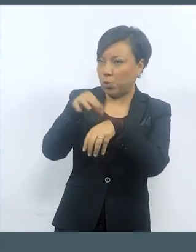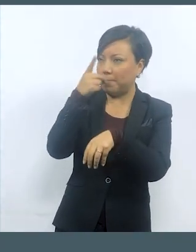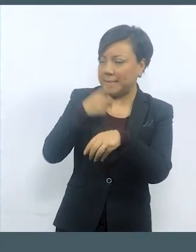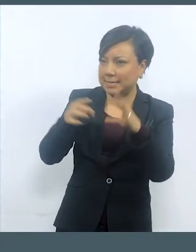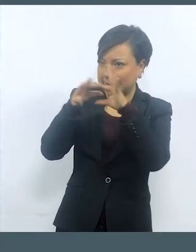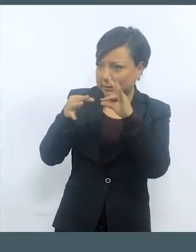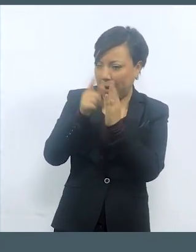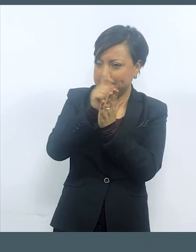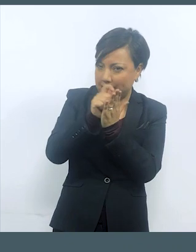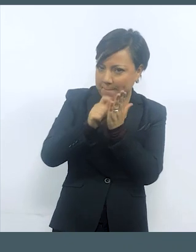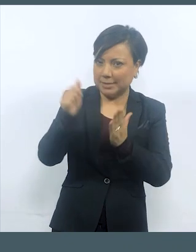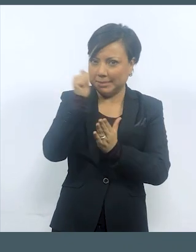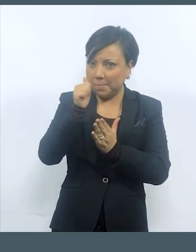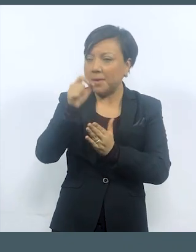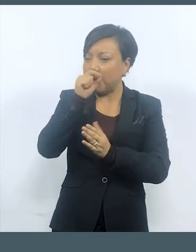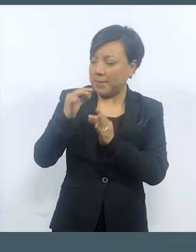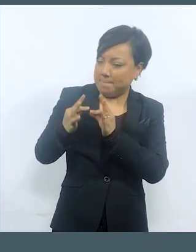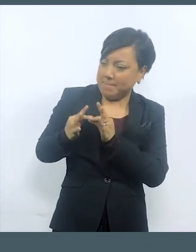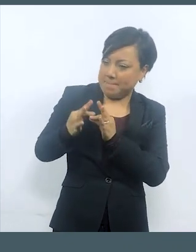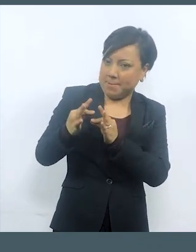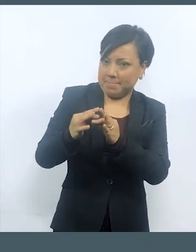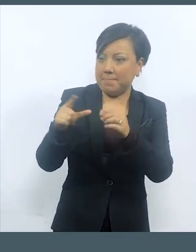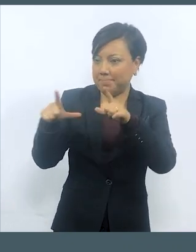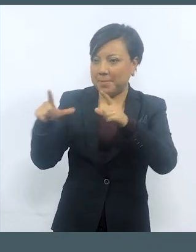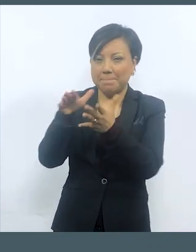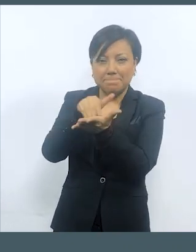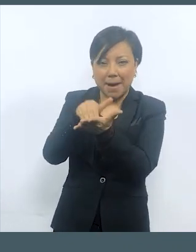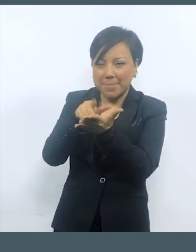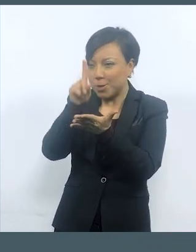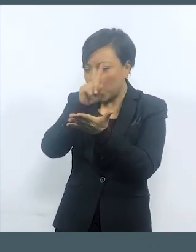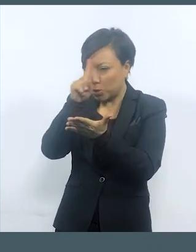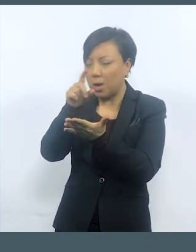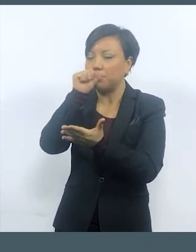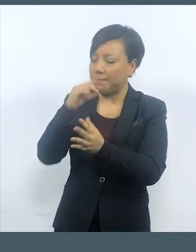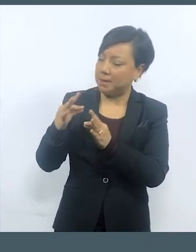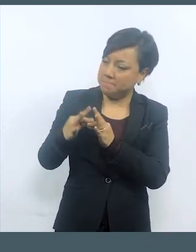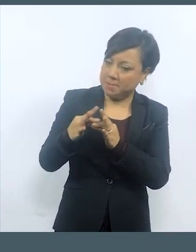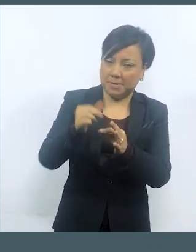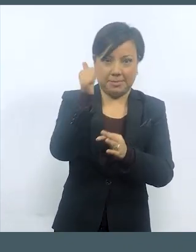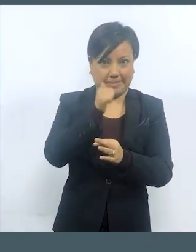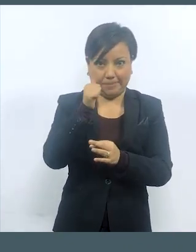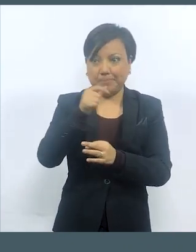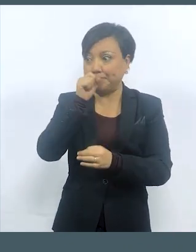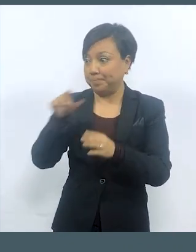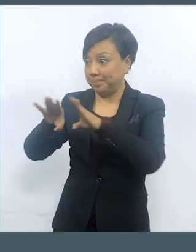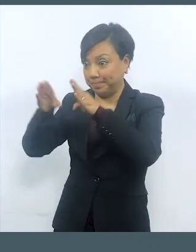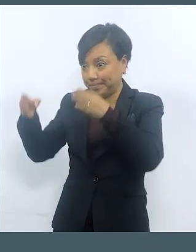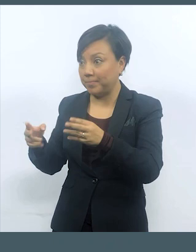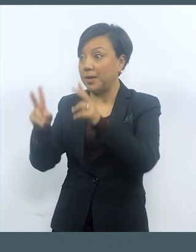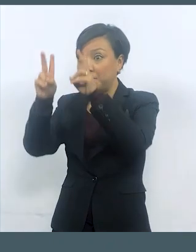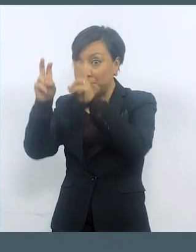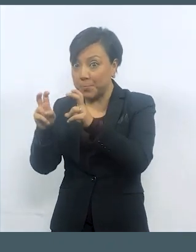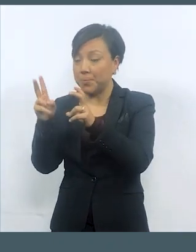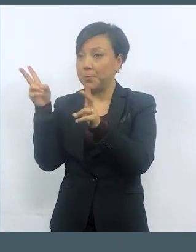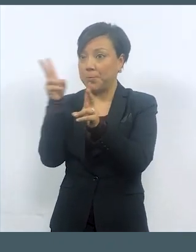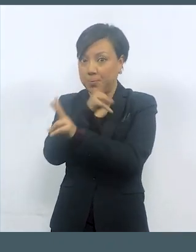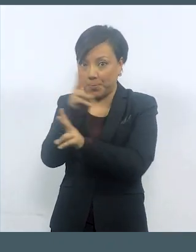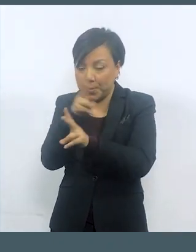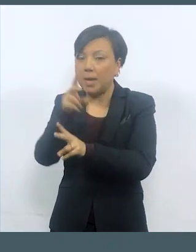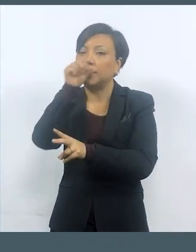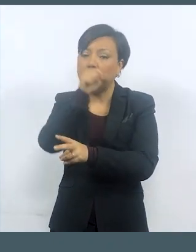indicaciones que te brinde el médico, además de seguir paso a paso el instructivo adjunto. Además del concentrador de oxígeno,